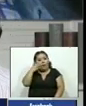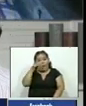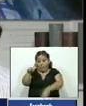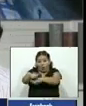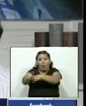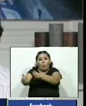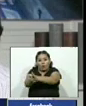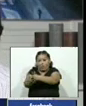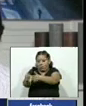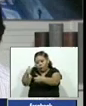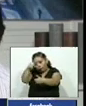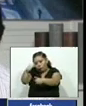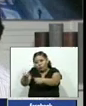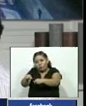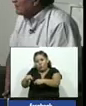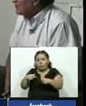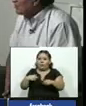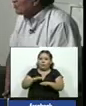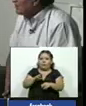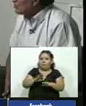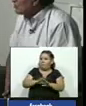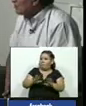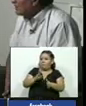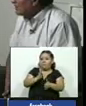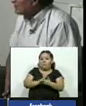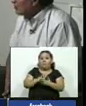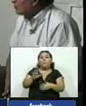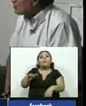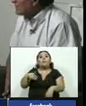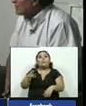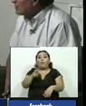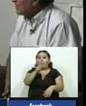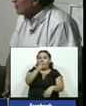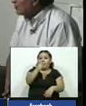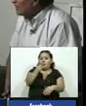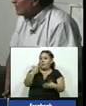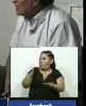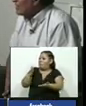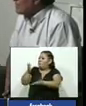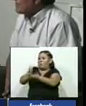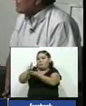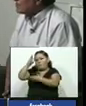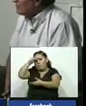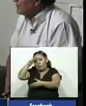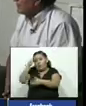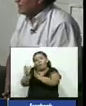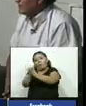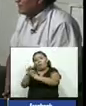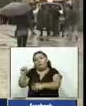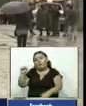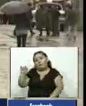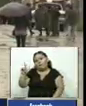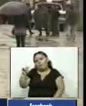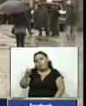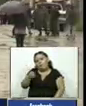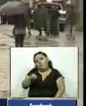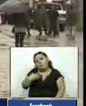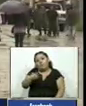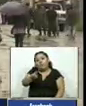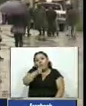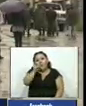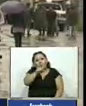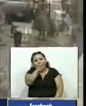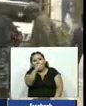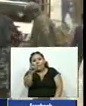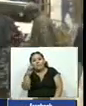aprueban mi denuncia ya no soy presidente dos días después de llegar a México en calidad de asilado político Morales dijo que ha recibido información desde